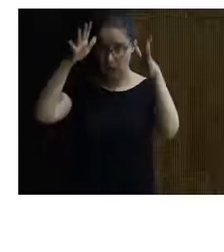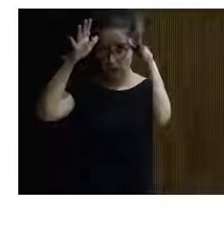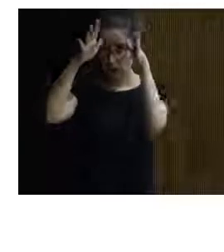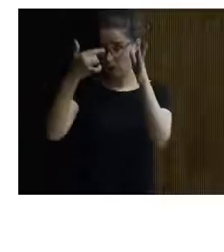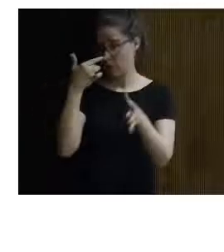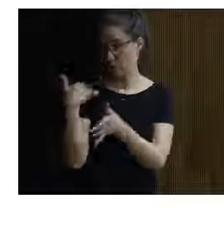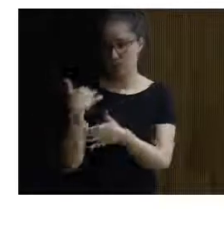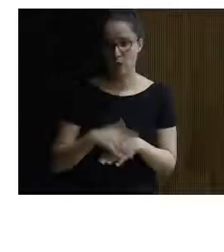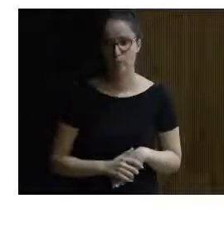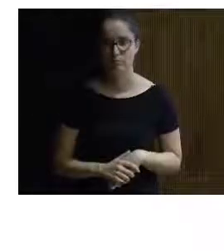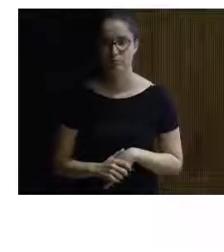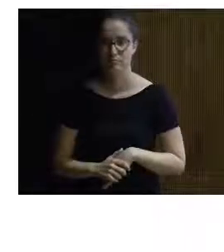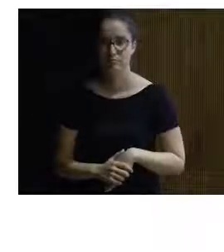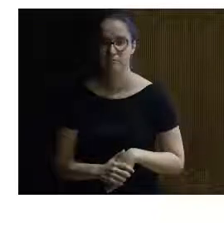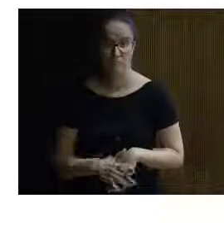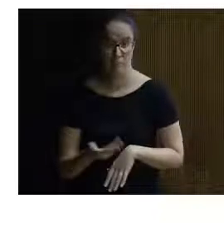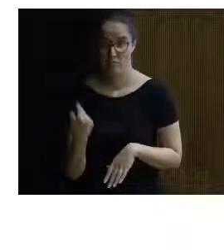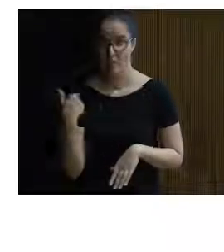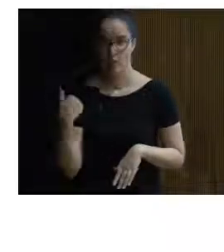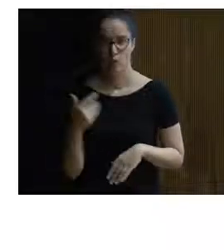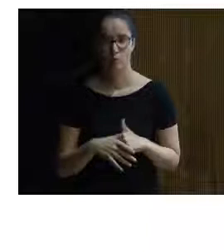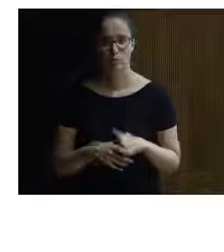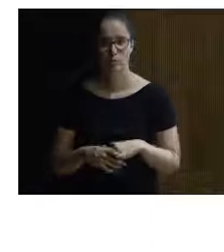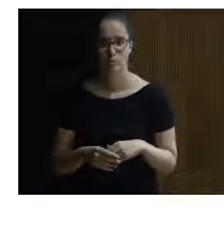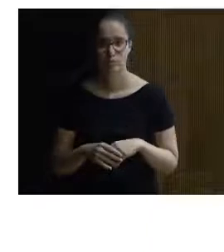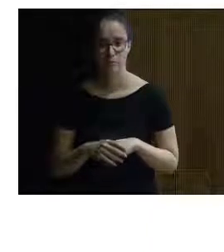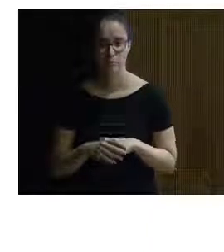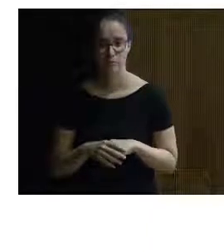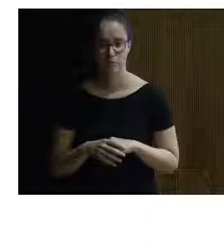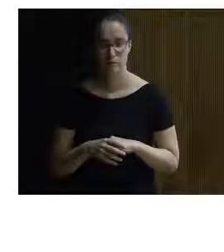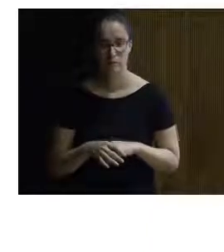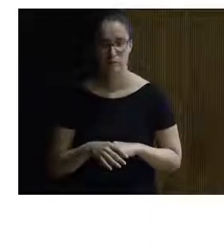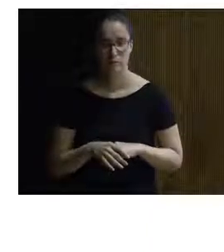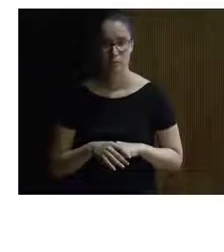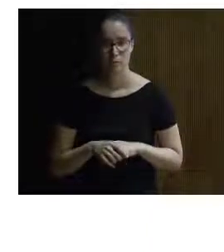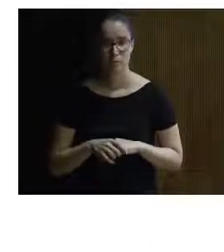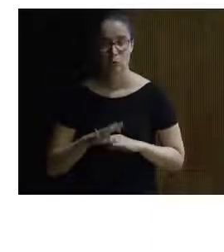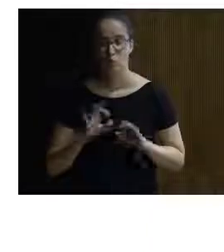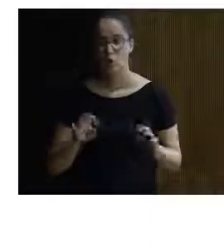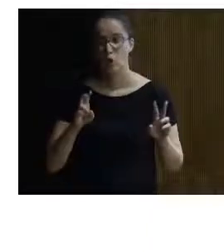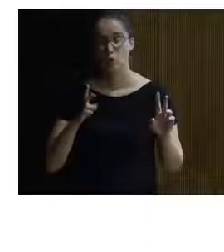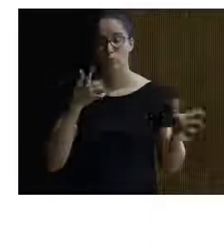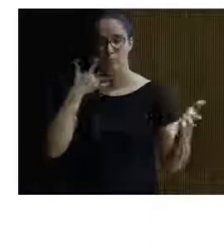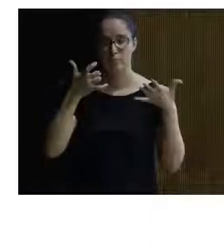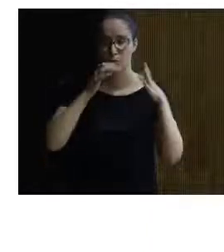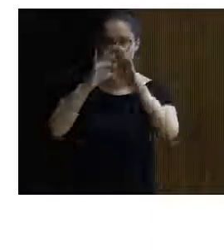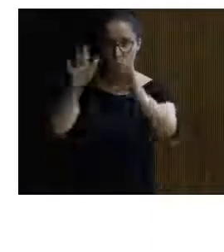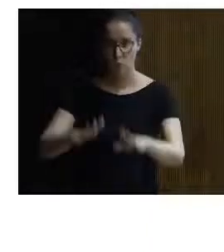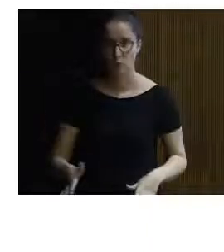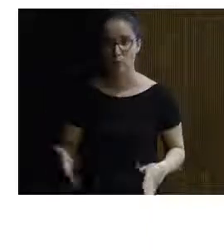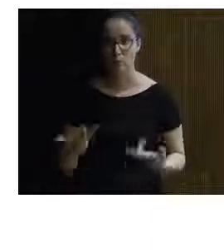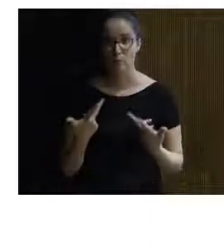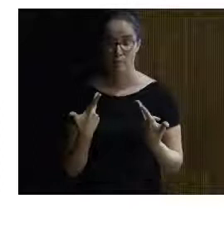llegaron el año pasado son recientemente llegados y bueno un poco los aspectos ya destacaría por último para